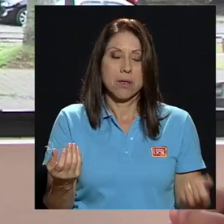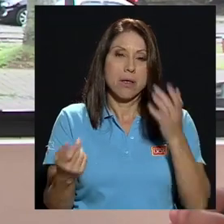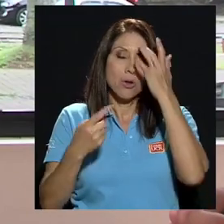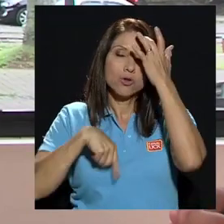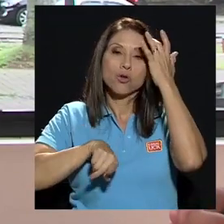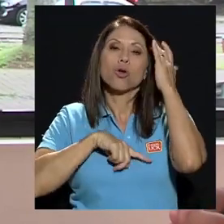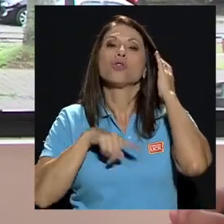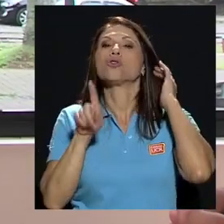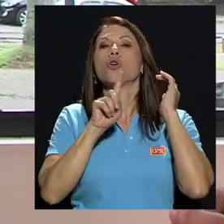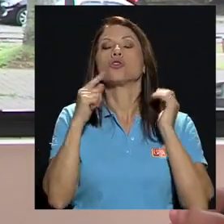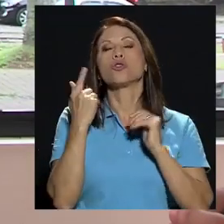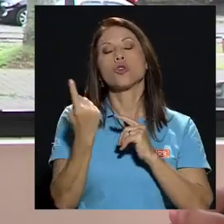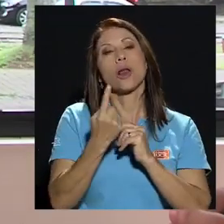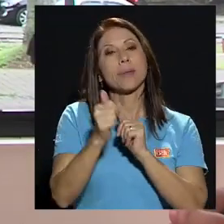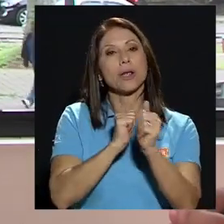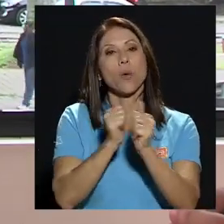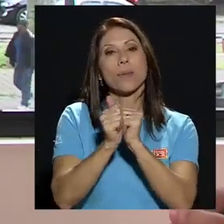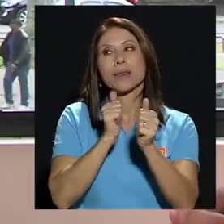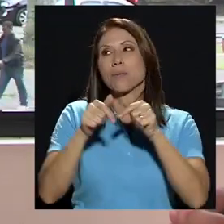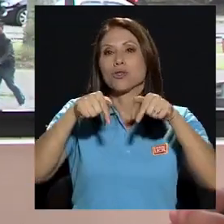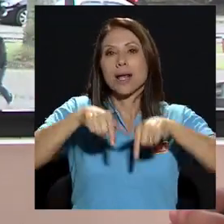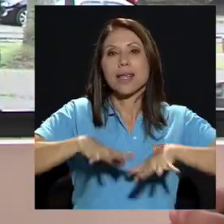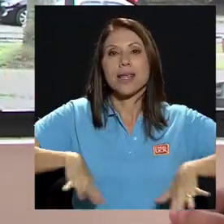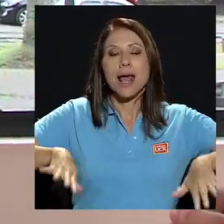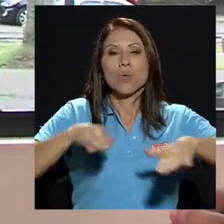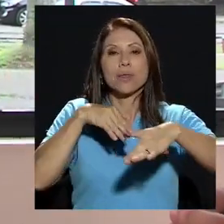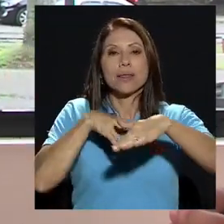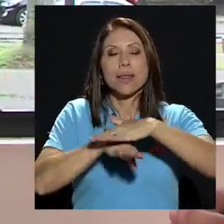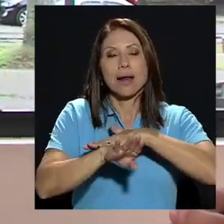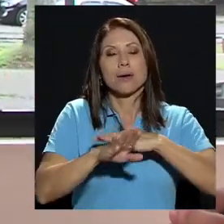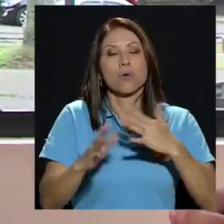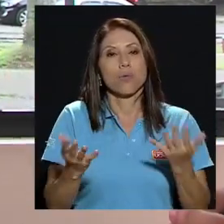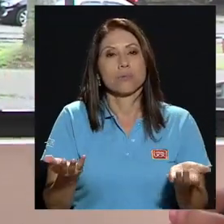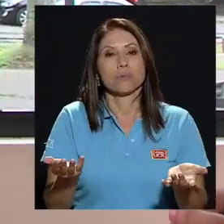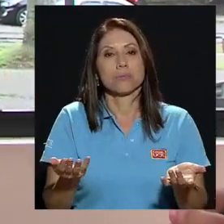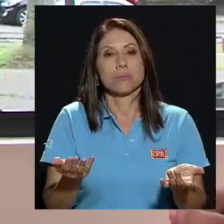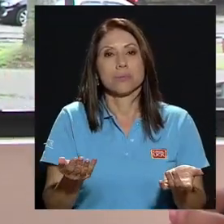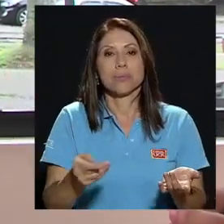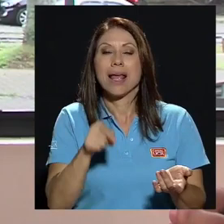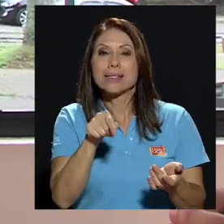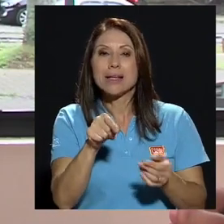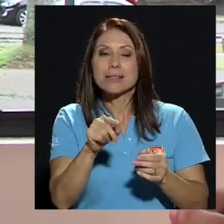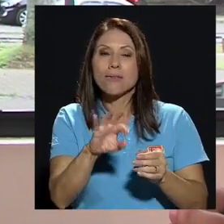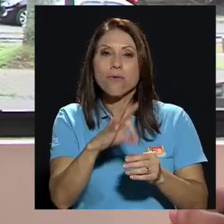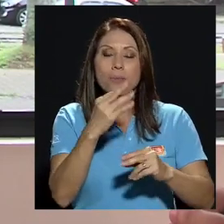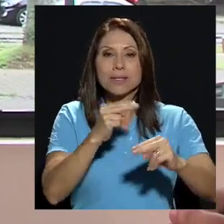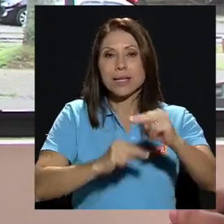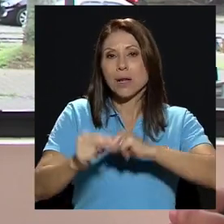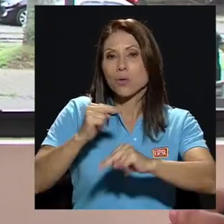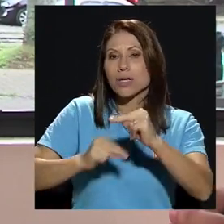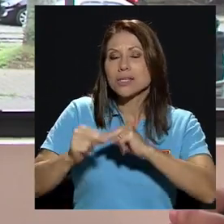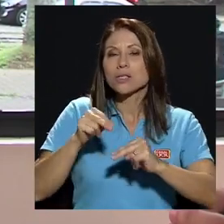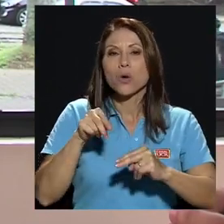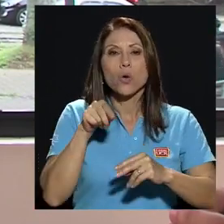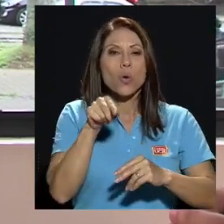competimos no solamente aquí en lo interno, como le digo, esas formas de negociación o esas formas de anuncios que nos